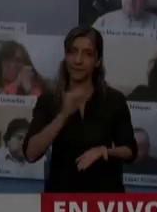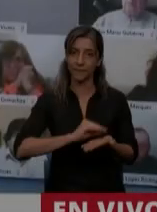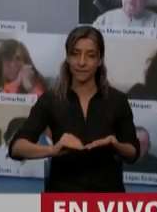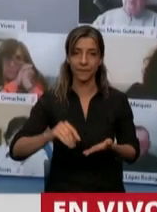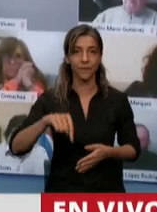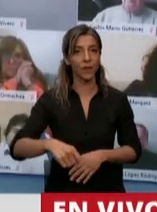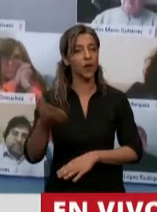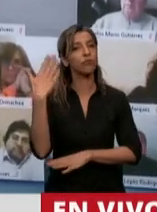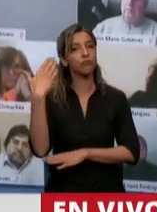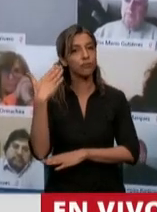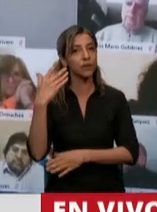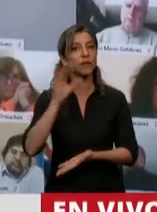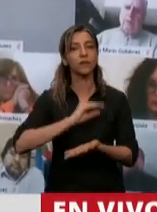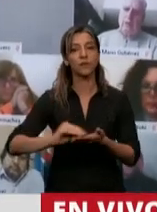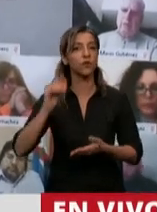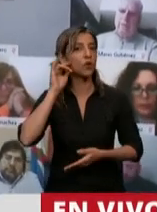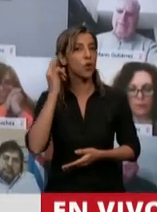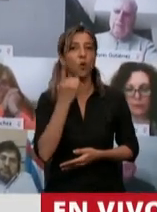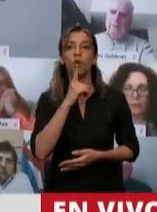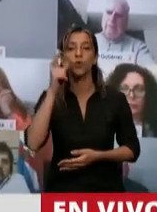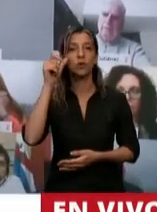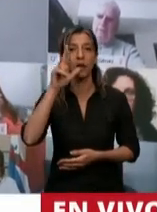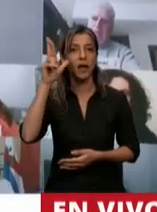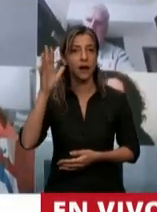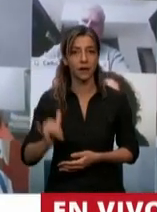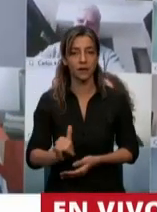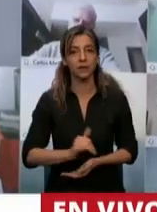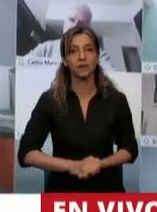La palabra del diputado Gutiérrez, Carlos Mario.